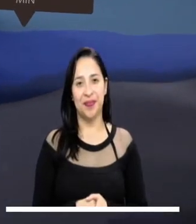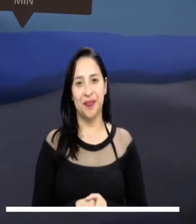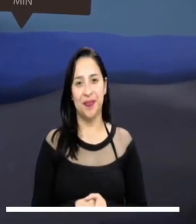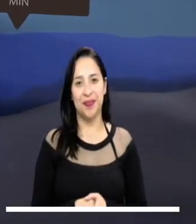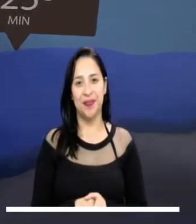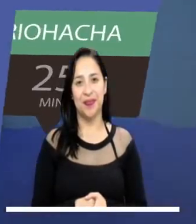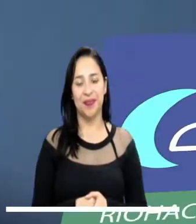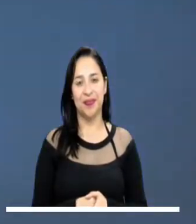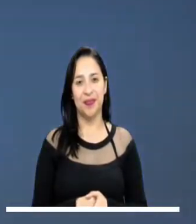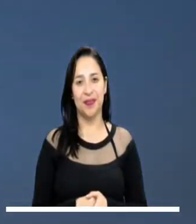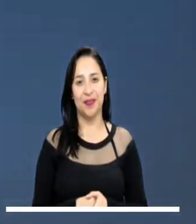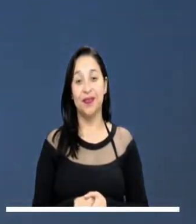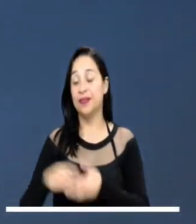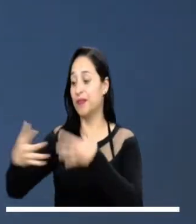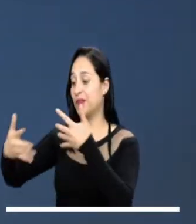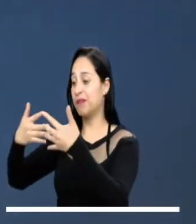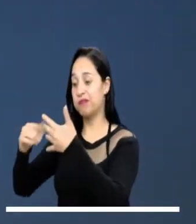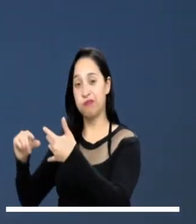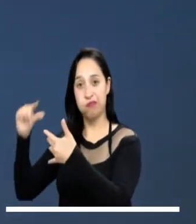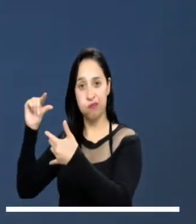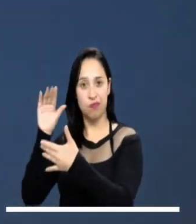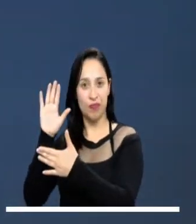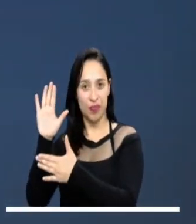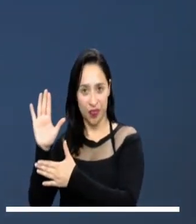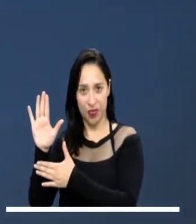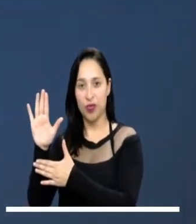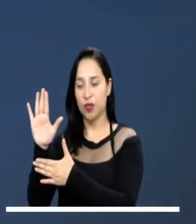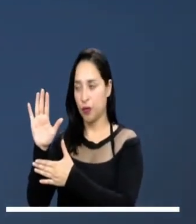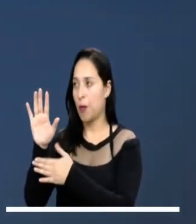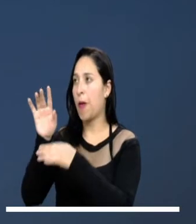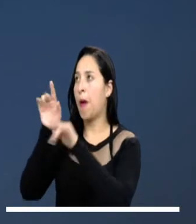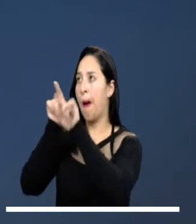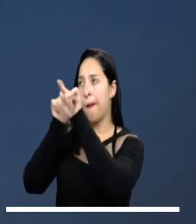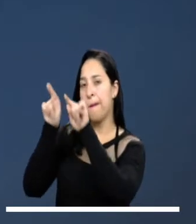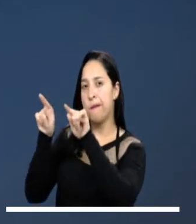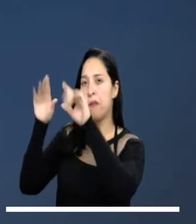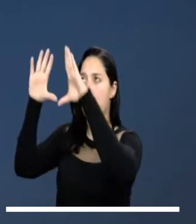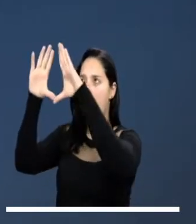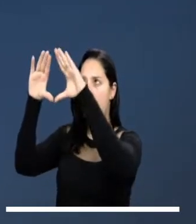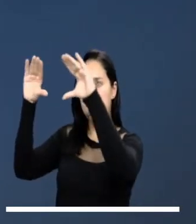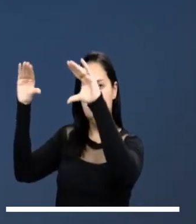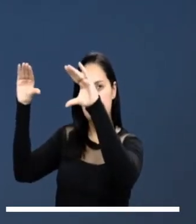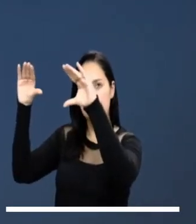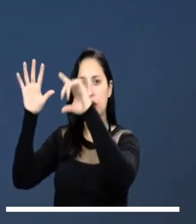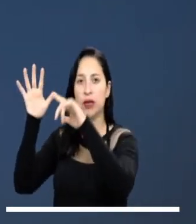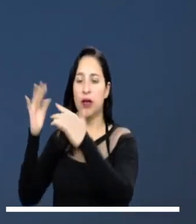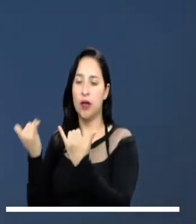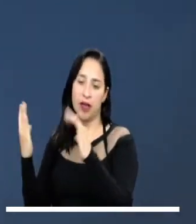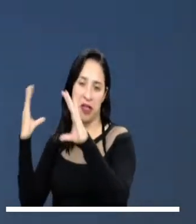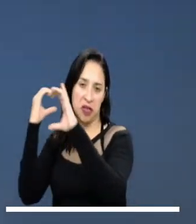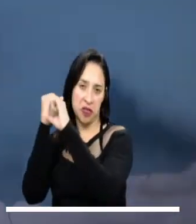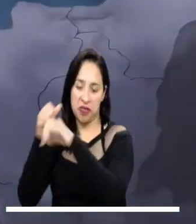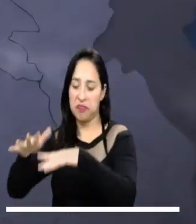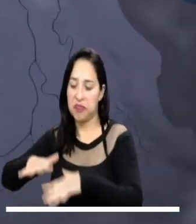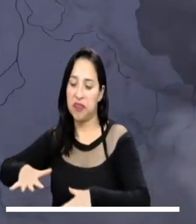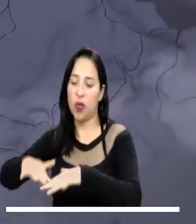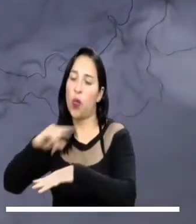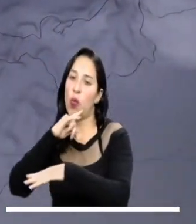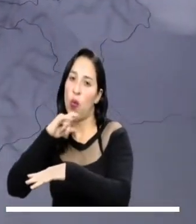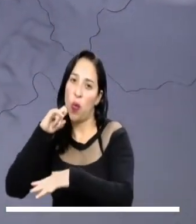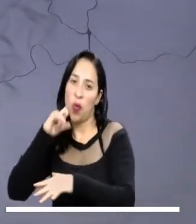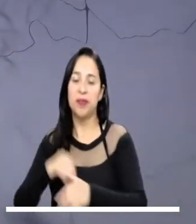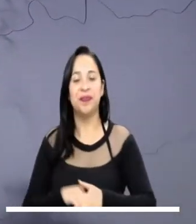En el archipiélago de San Andrés y Providencia se podrá ver un aumento en la nubosidad para esta noche, pero se espera que continúe el tiempo seco.